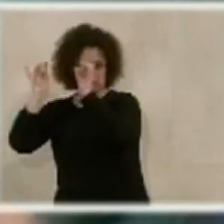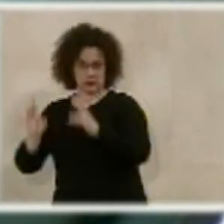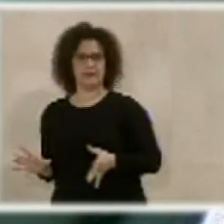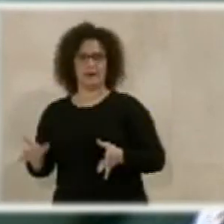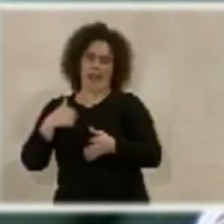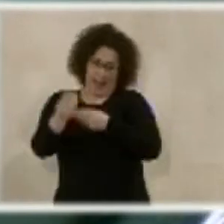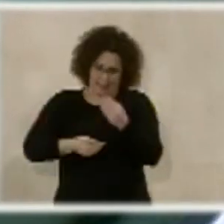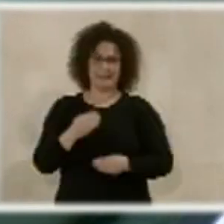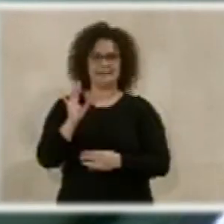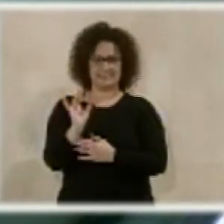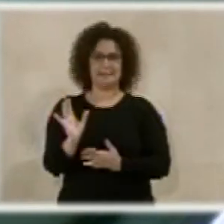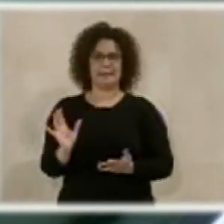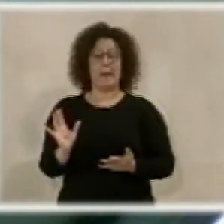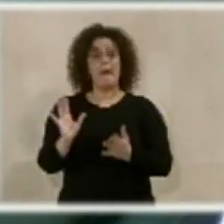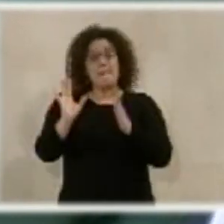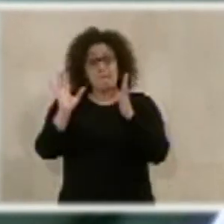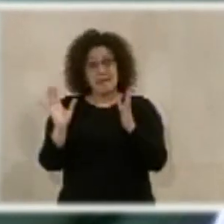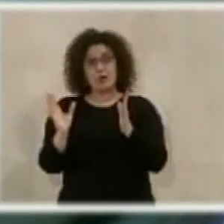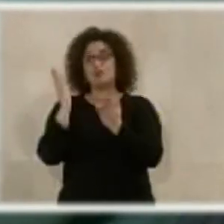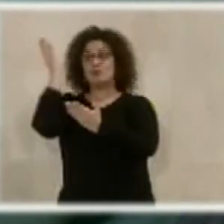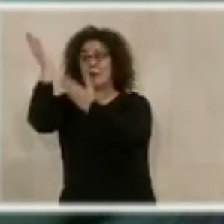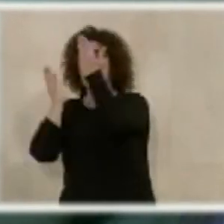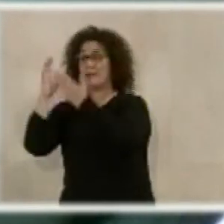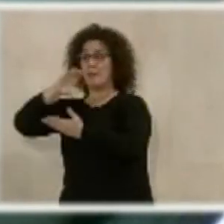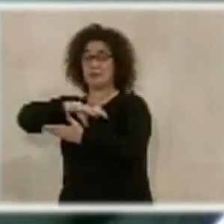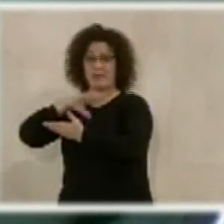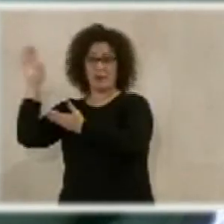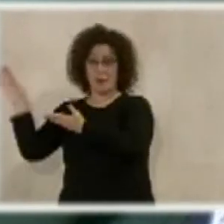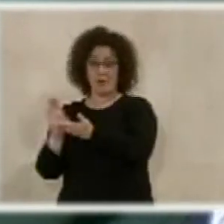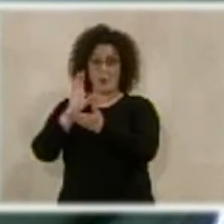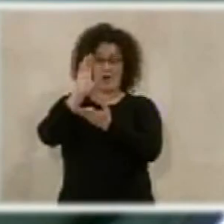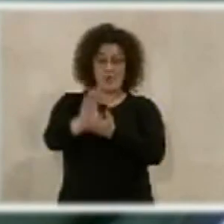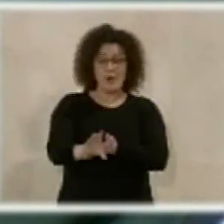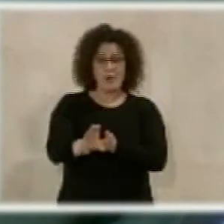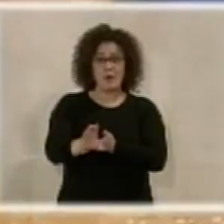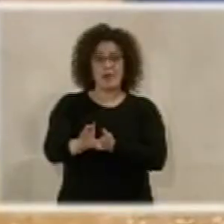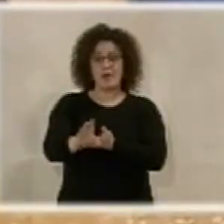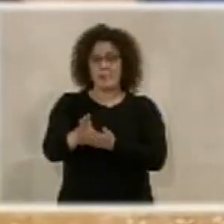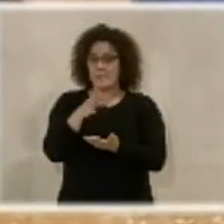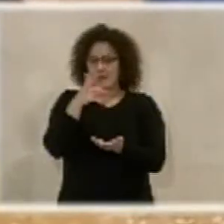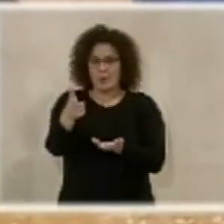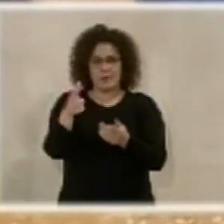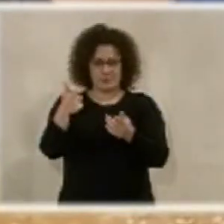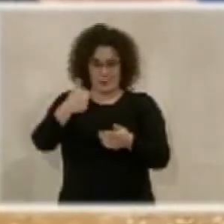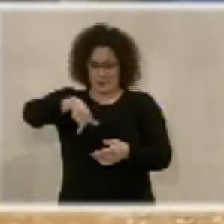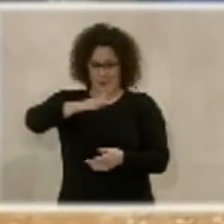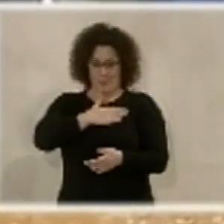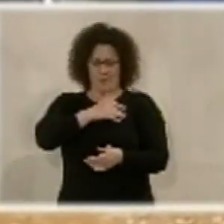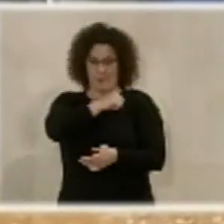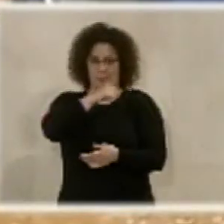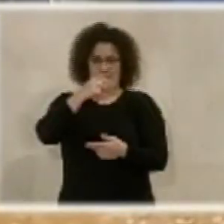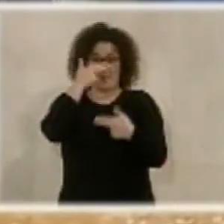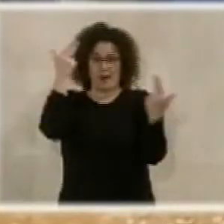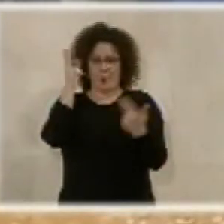que lo hagamos. Pero que no podemos pedir una subvención a la Diputación Provincial para que se invierta allí, porque no tenemos la titularidad de los terrenos